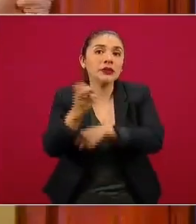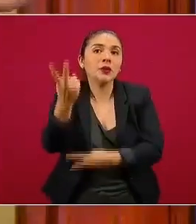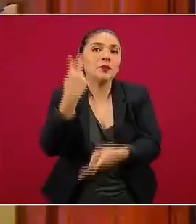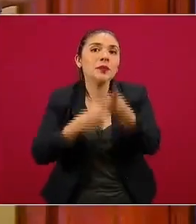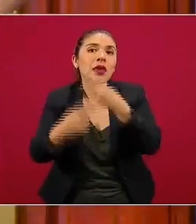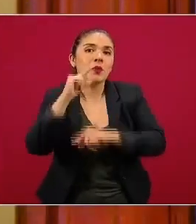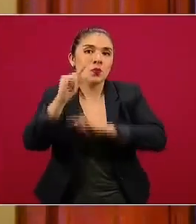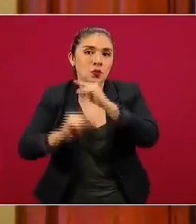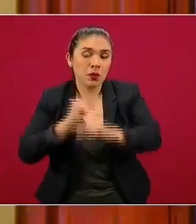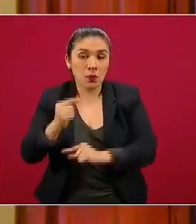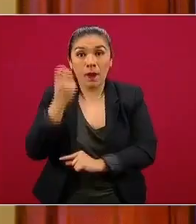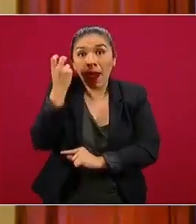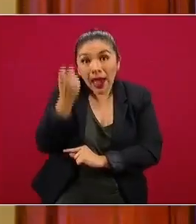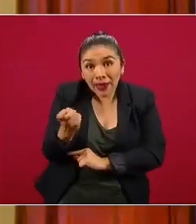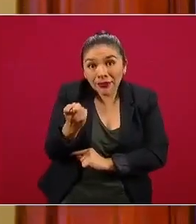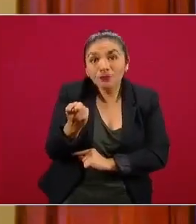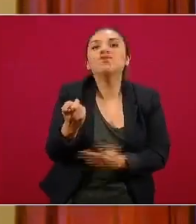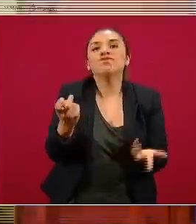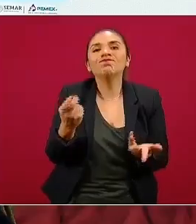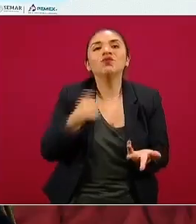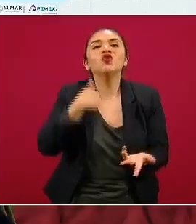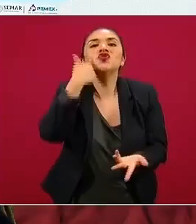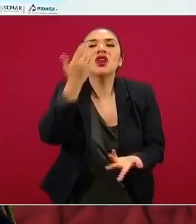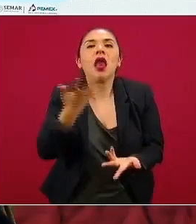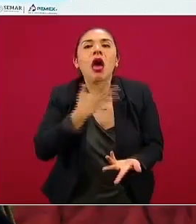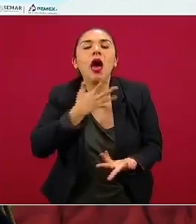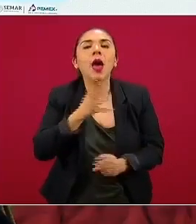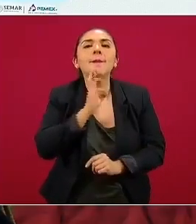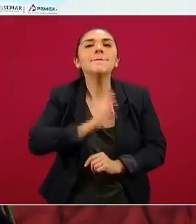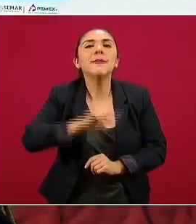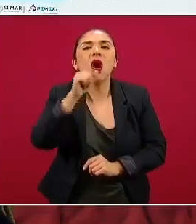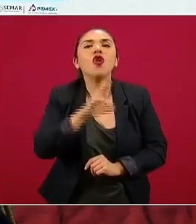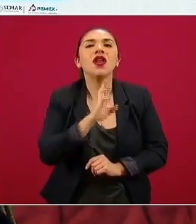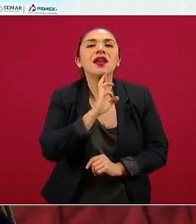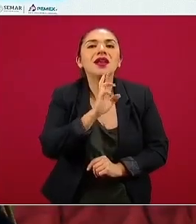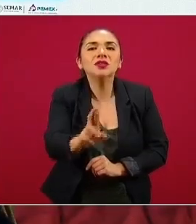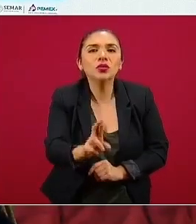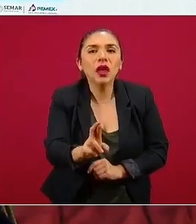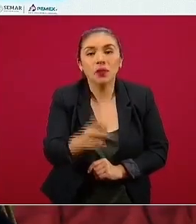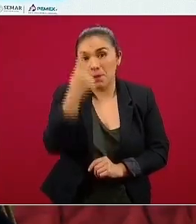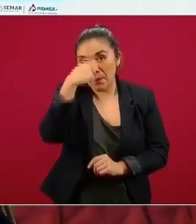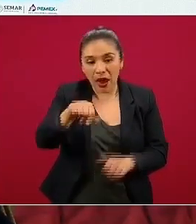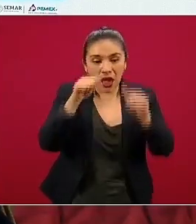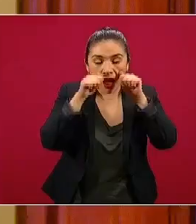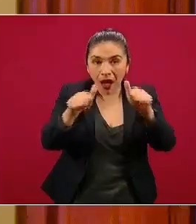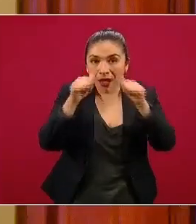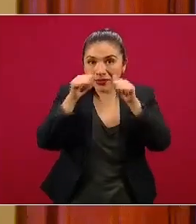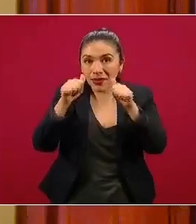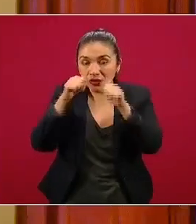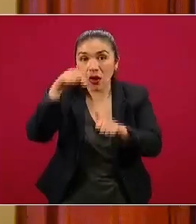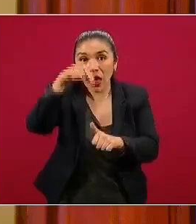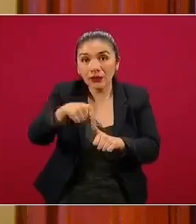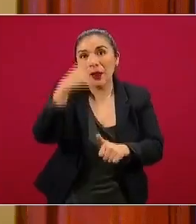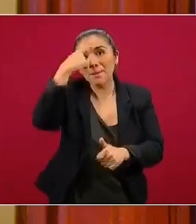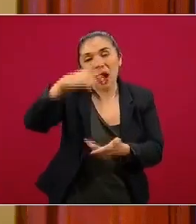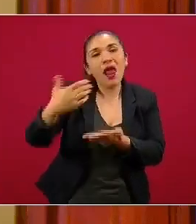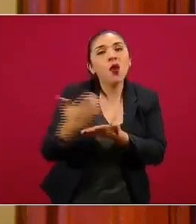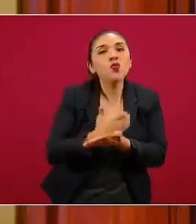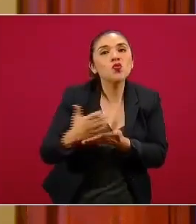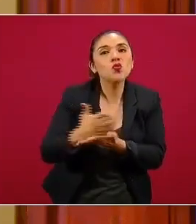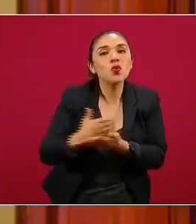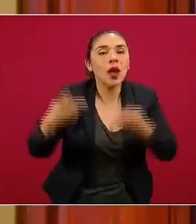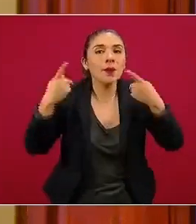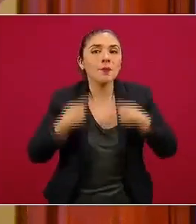generar. Con esto, lógicamente, buscamos que haya un mejor resultado en la atención y por lo tanto en la recuperación